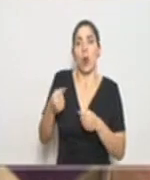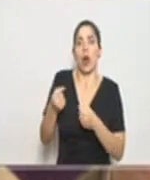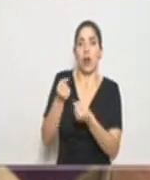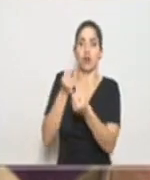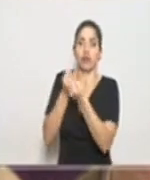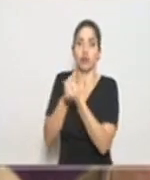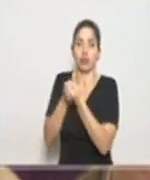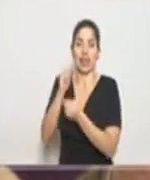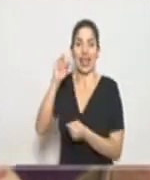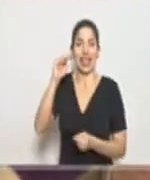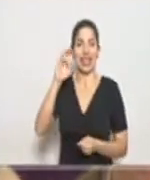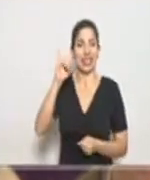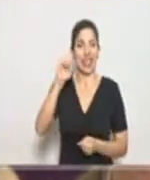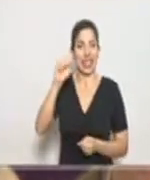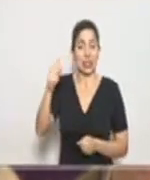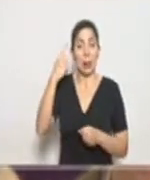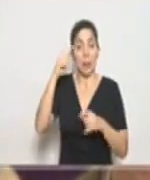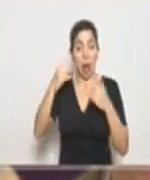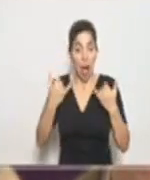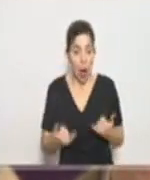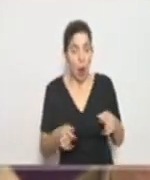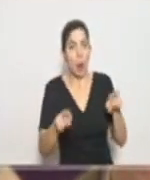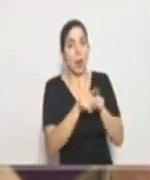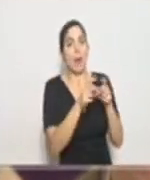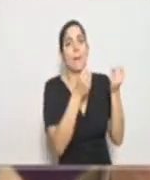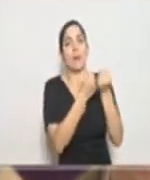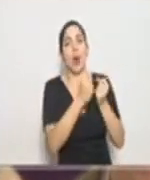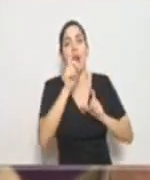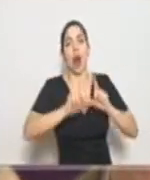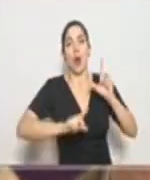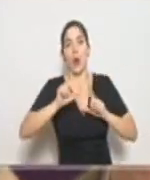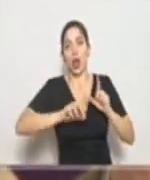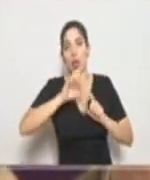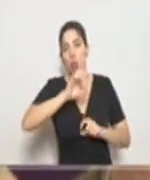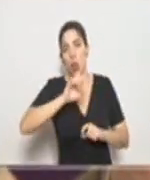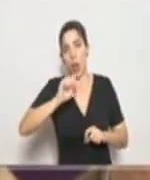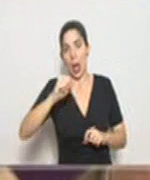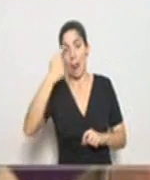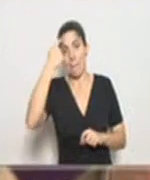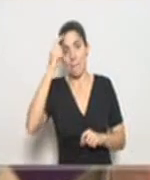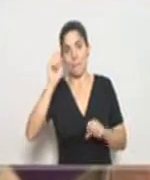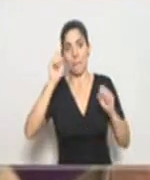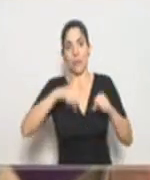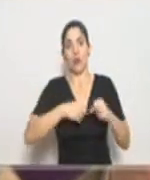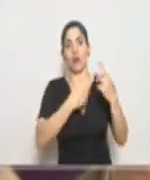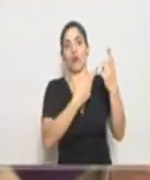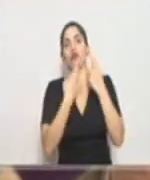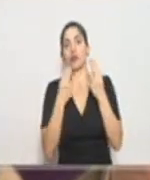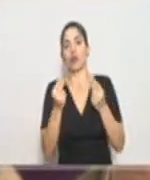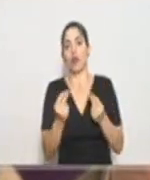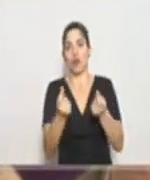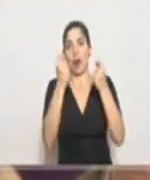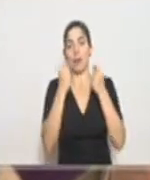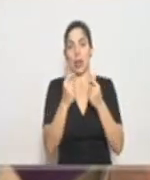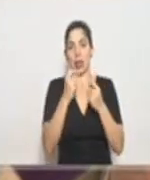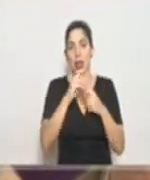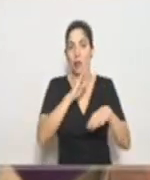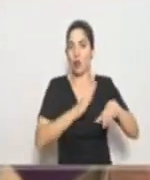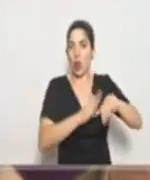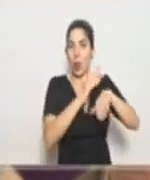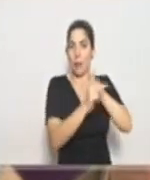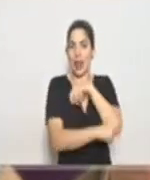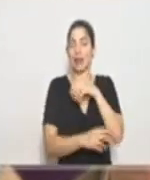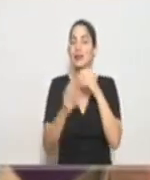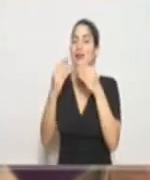liderado Incienza pero apoyando ahora también con los laboratorios de la caja para tener una respuesta más rápida en todo el territorio